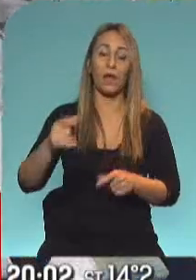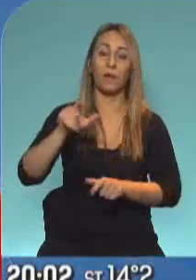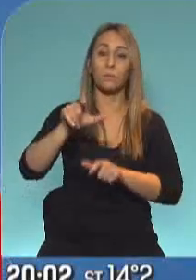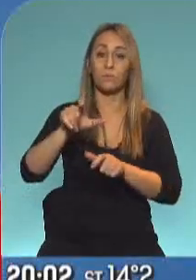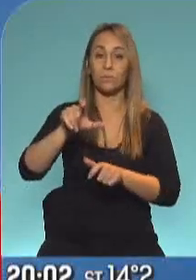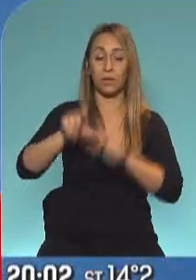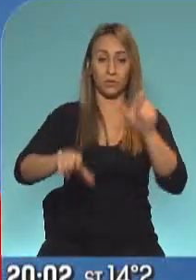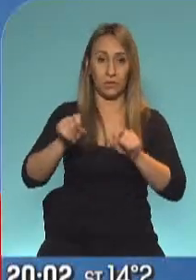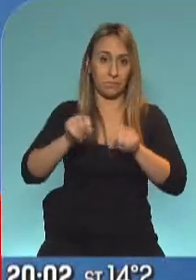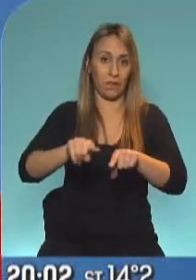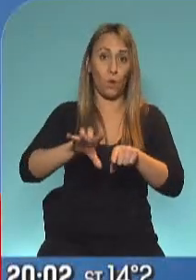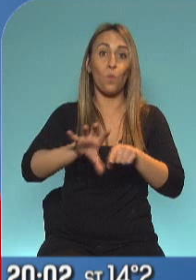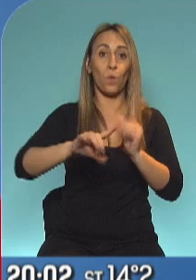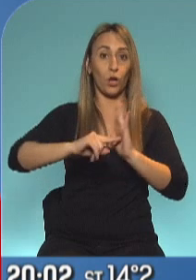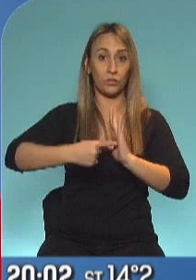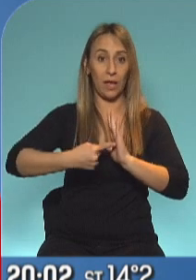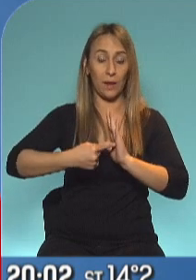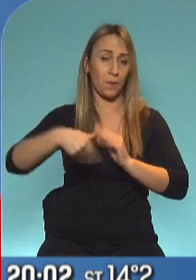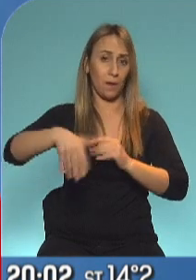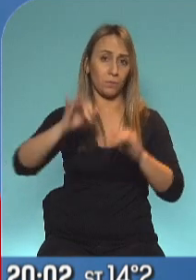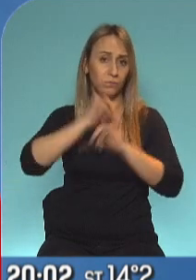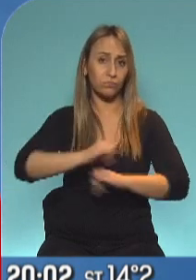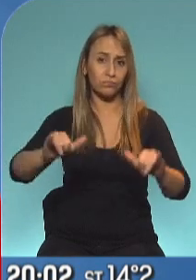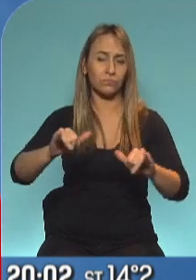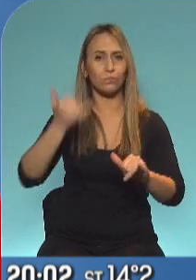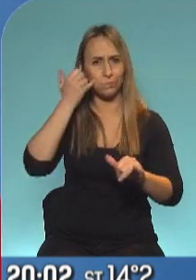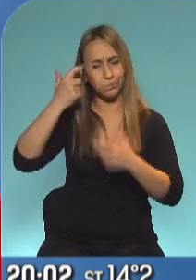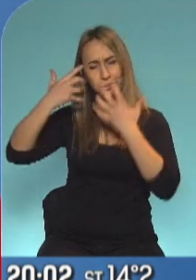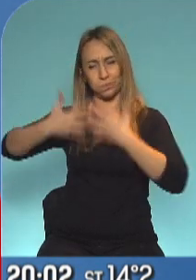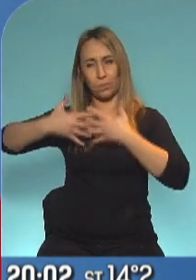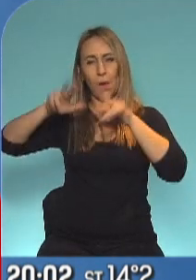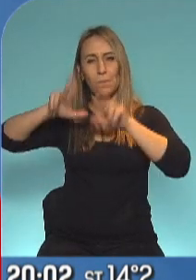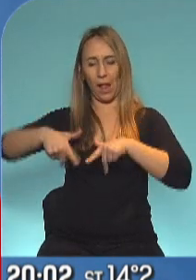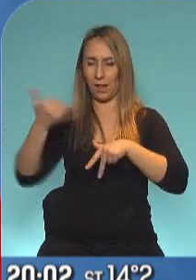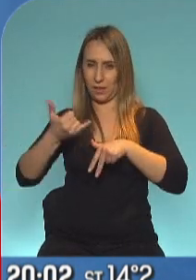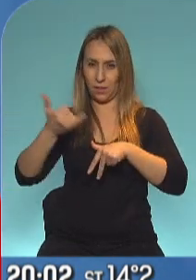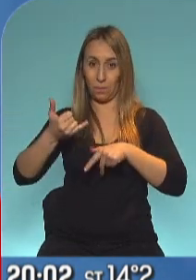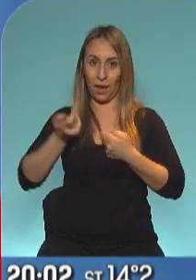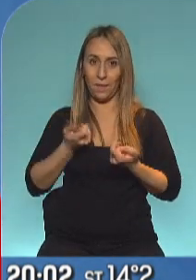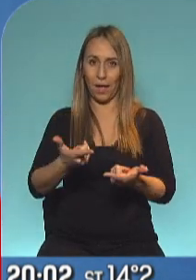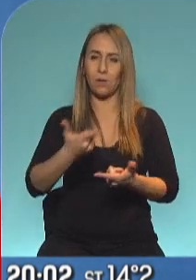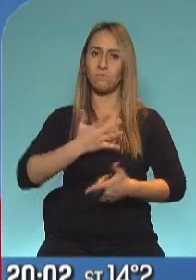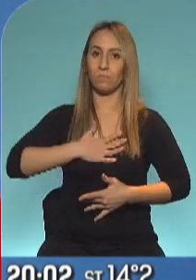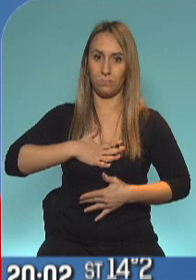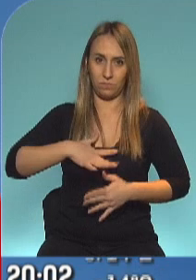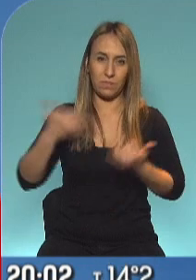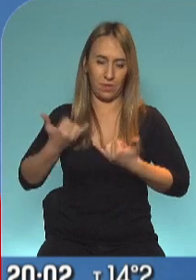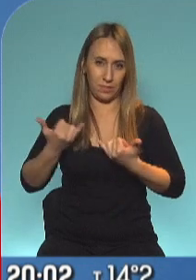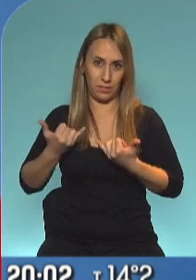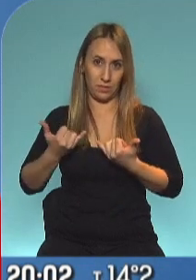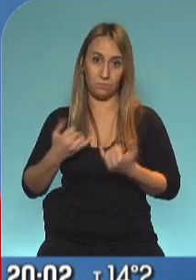qué hemos pensado para llevarles tranquilidad a todos ellos. Porque necesitamos